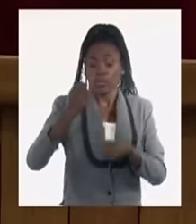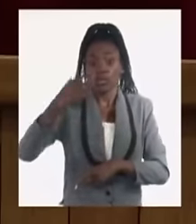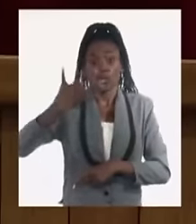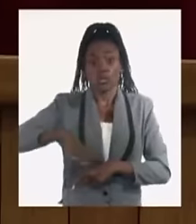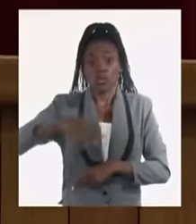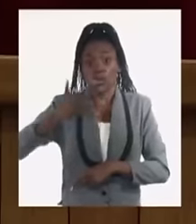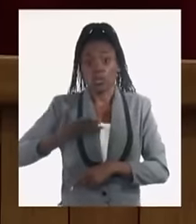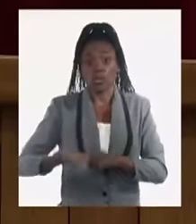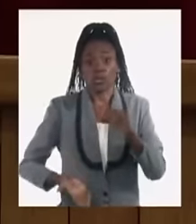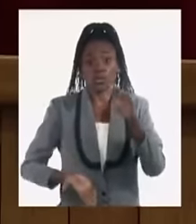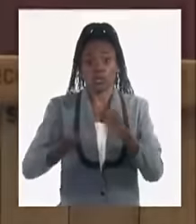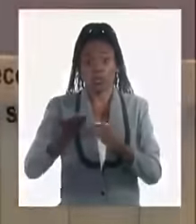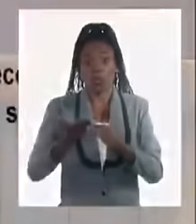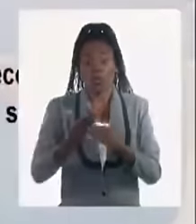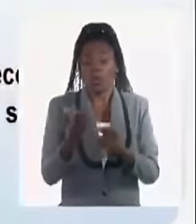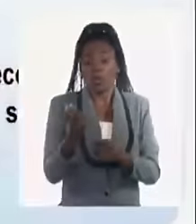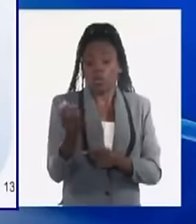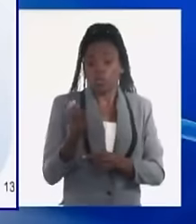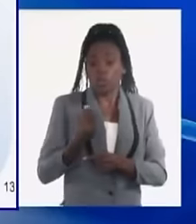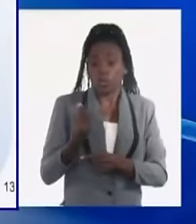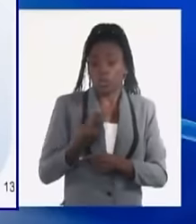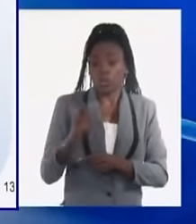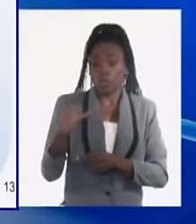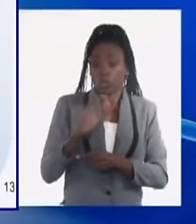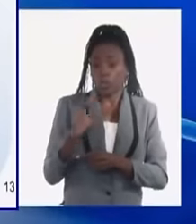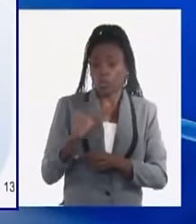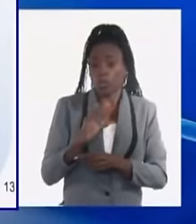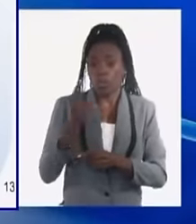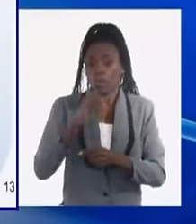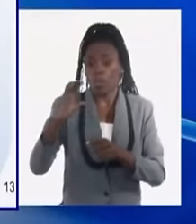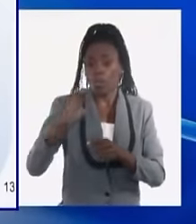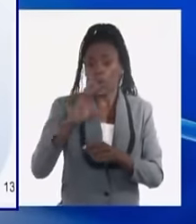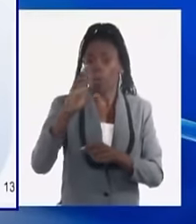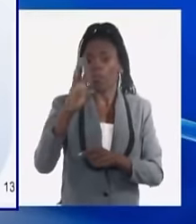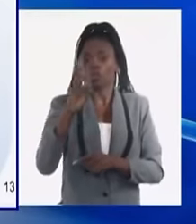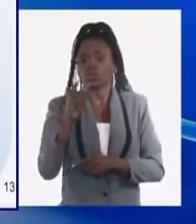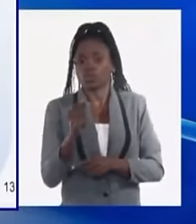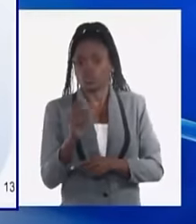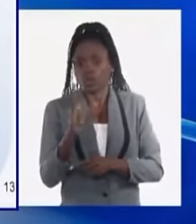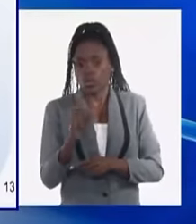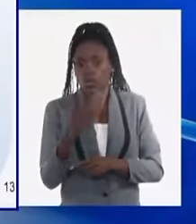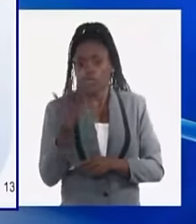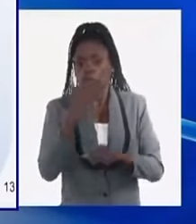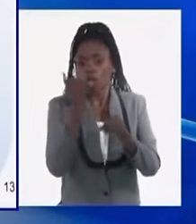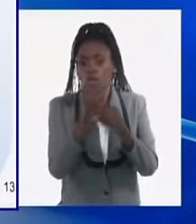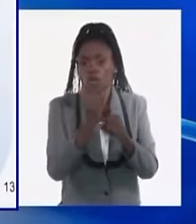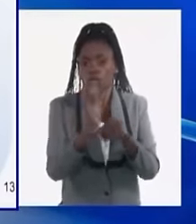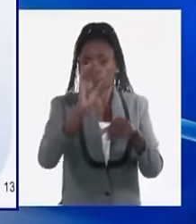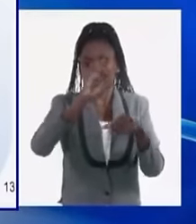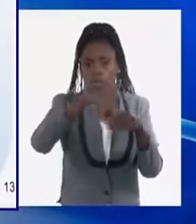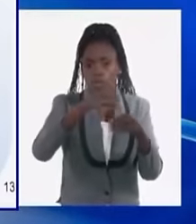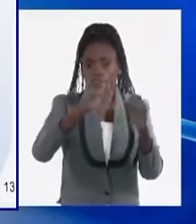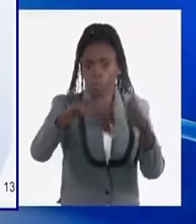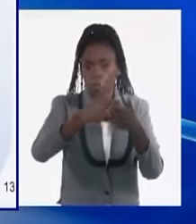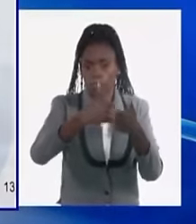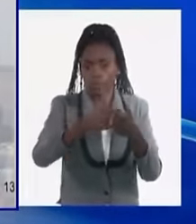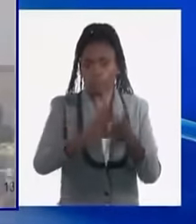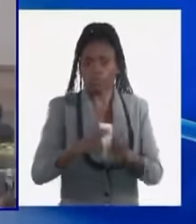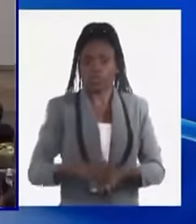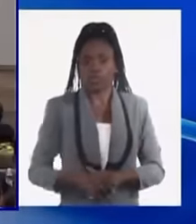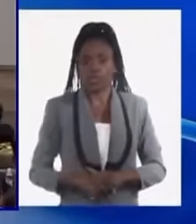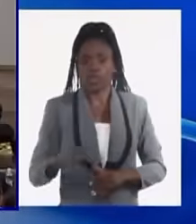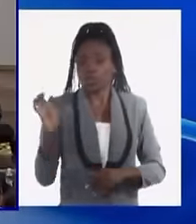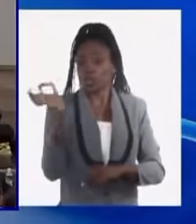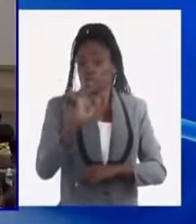impacta en las ganancias, las utilidades y también el pago por resultados a sus trabajadores. No se ha